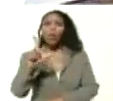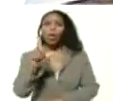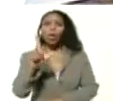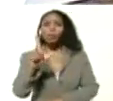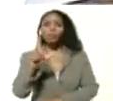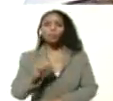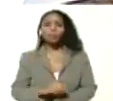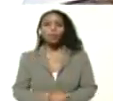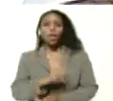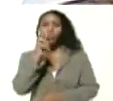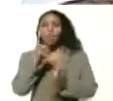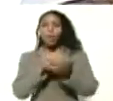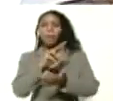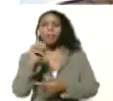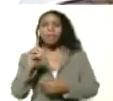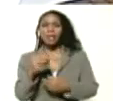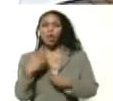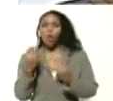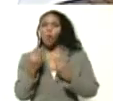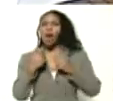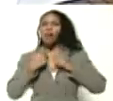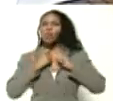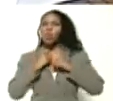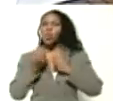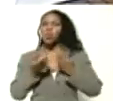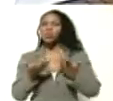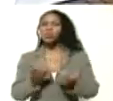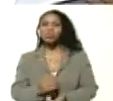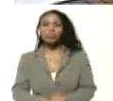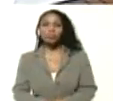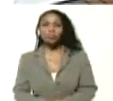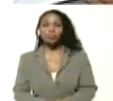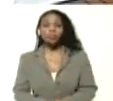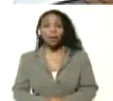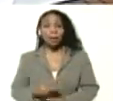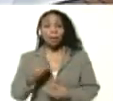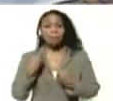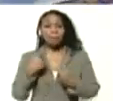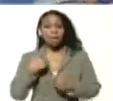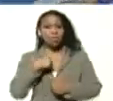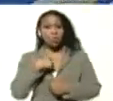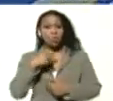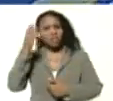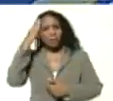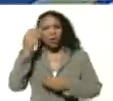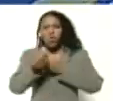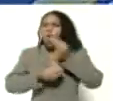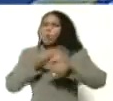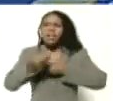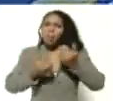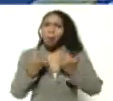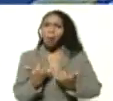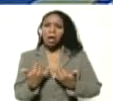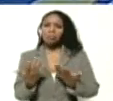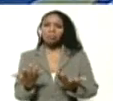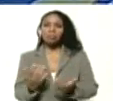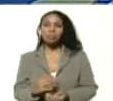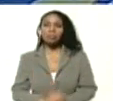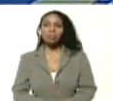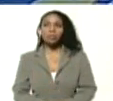¿verdad? 2020, Aristóbulo, para saber, cómo vamos a hacer ahora, este anuncio que le,